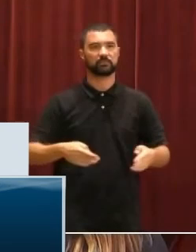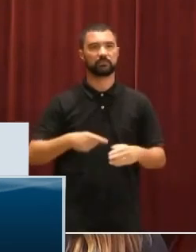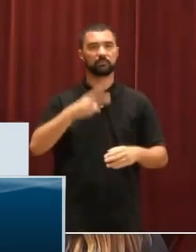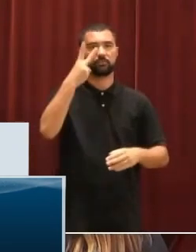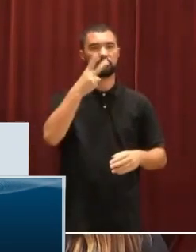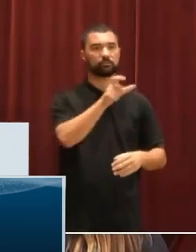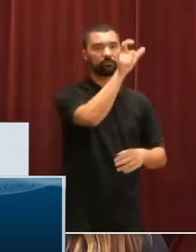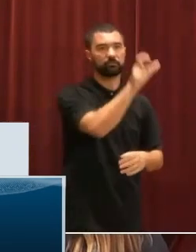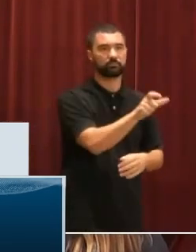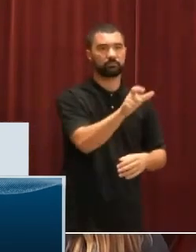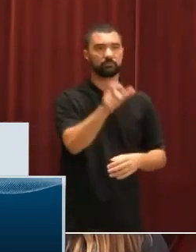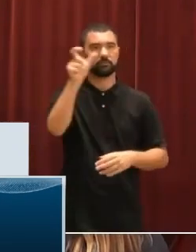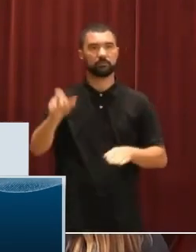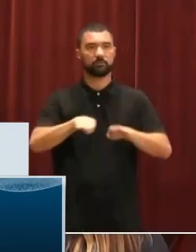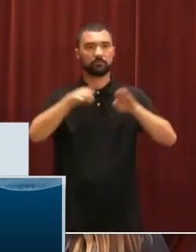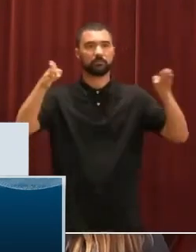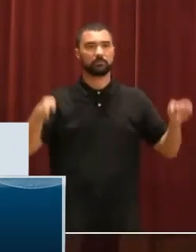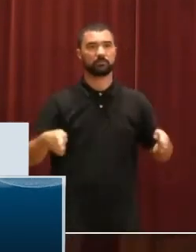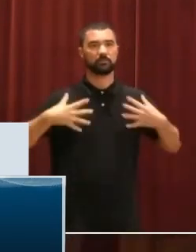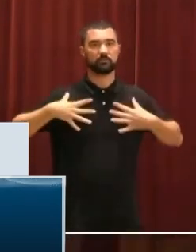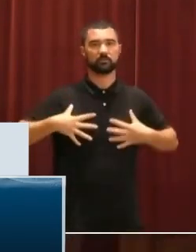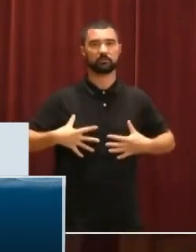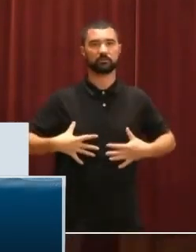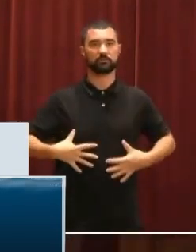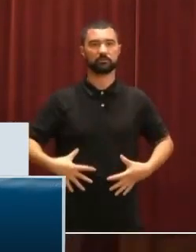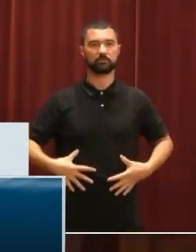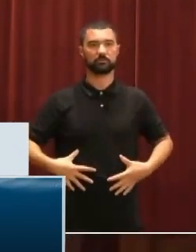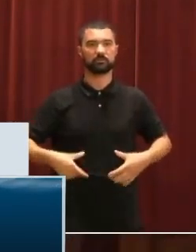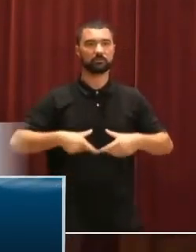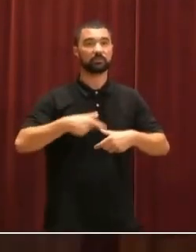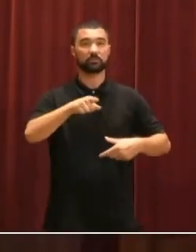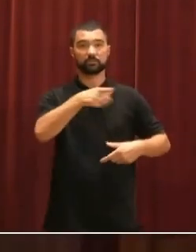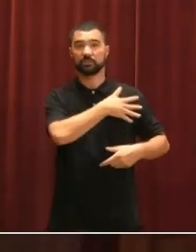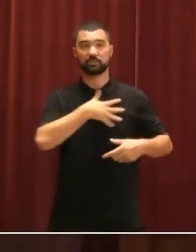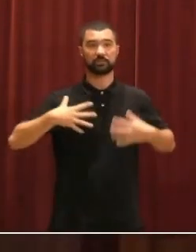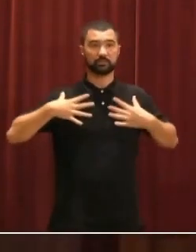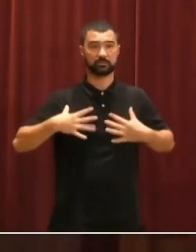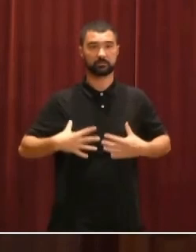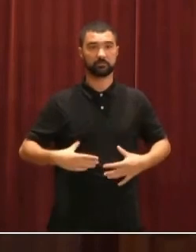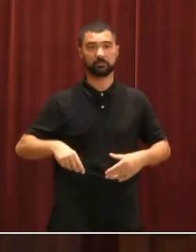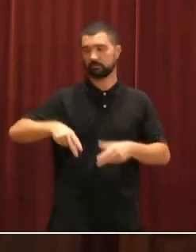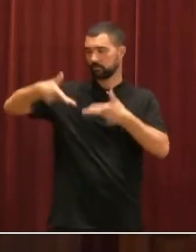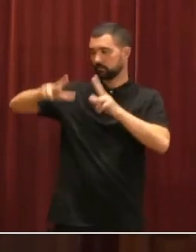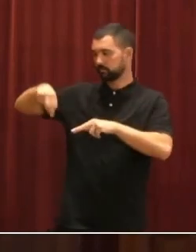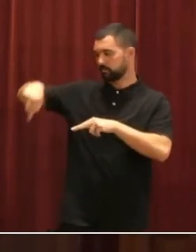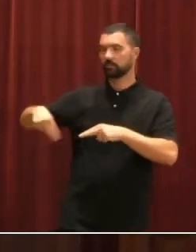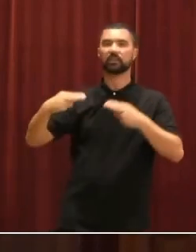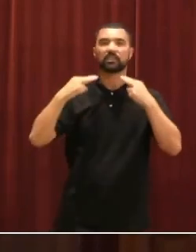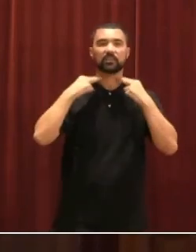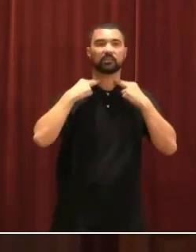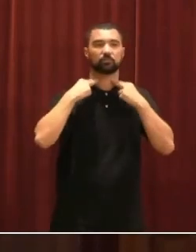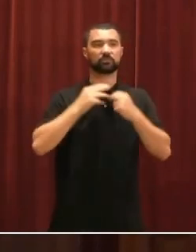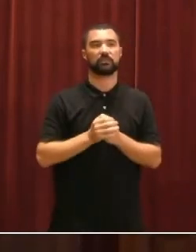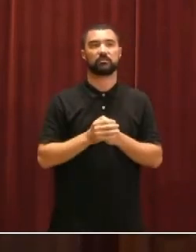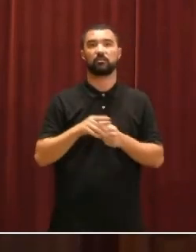componentes de la mesa llevan unas camisetas, si quieren llevarlas las pueden llevar en su puesto de diputadas, no en la mesa porque afecta la